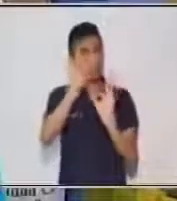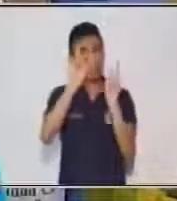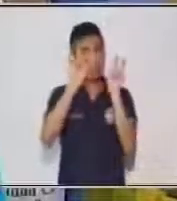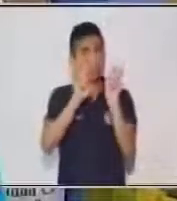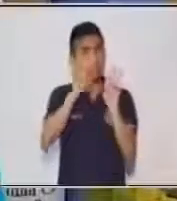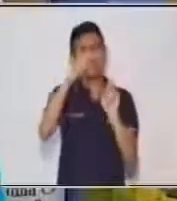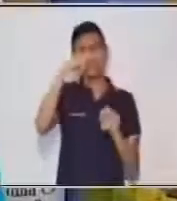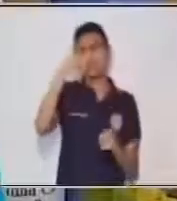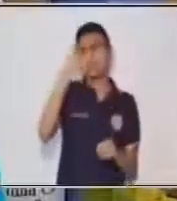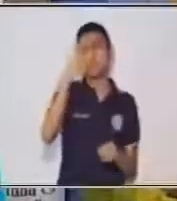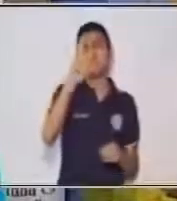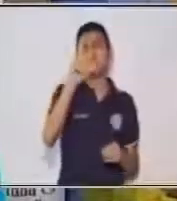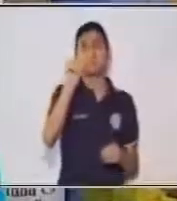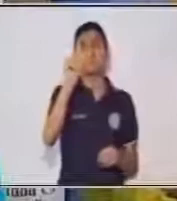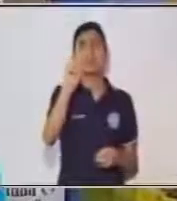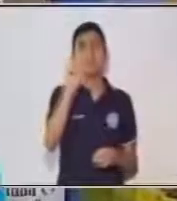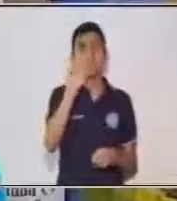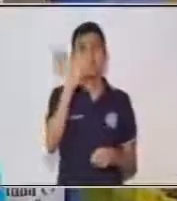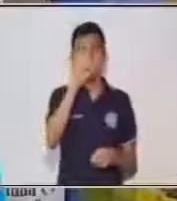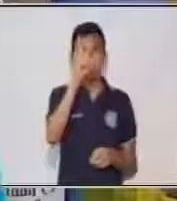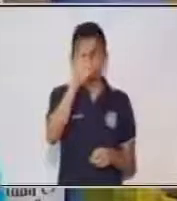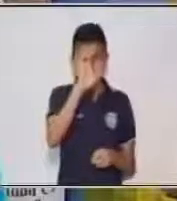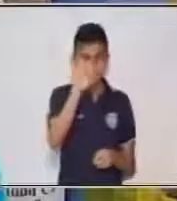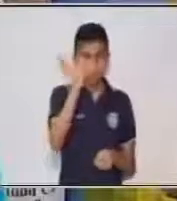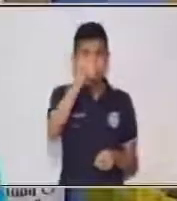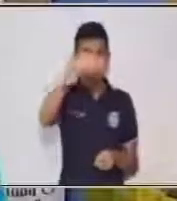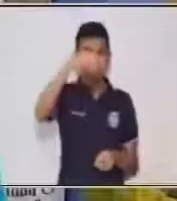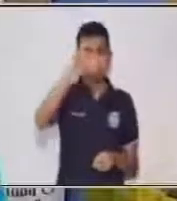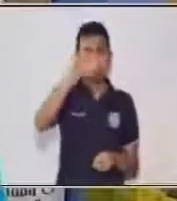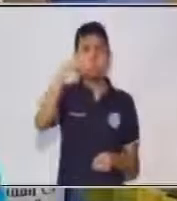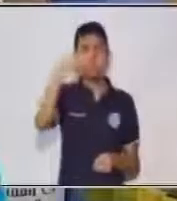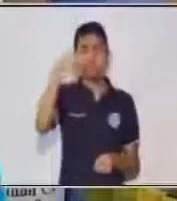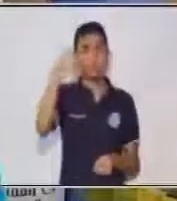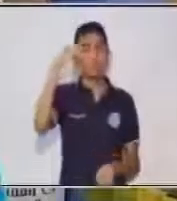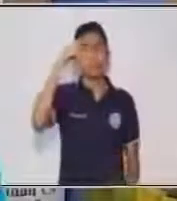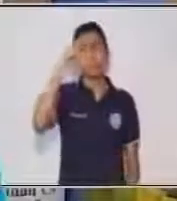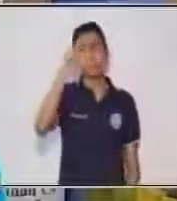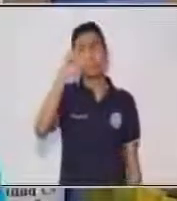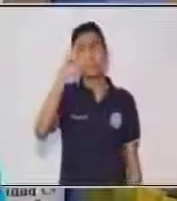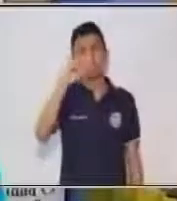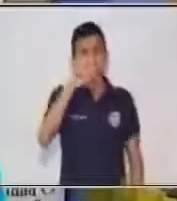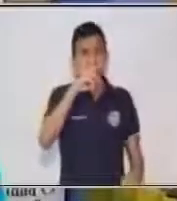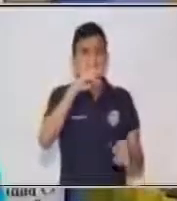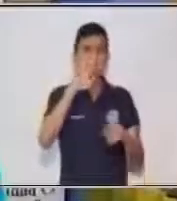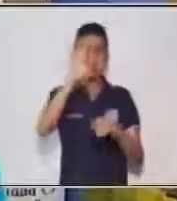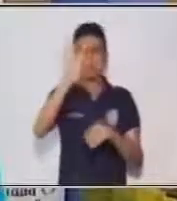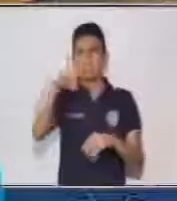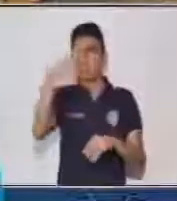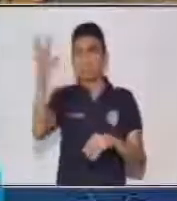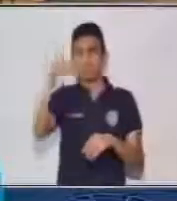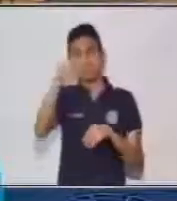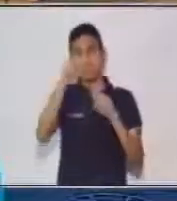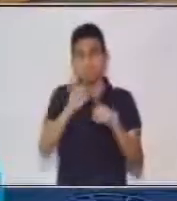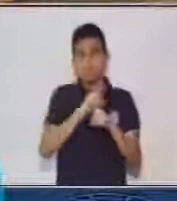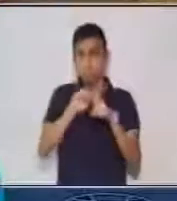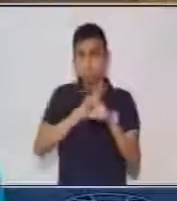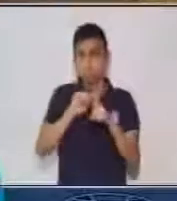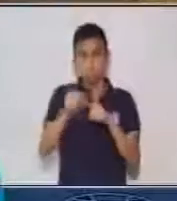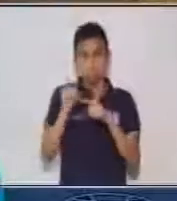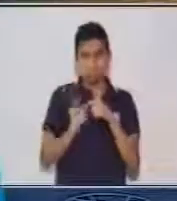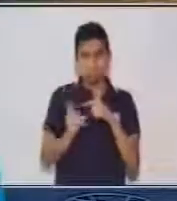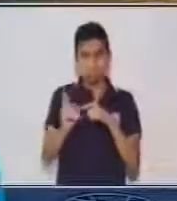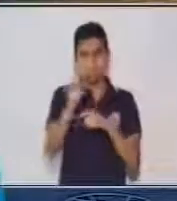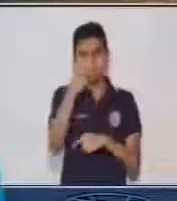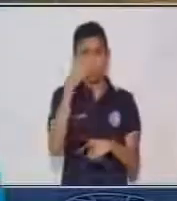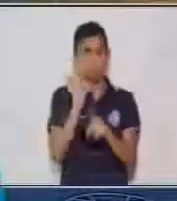¿Por qué? Porque al nosotros saber las tablas, podemos aplicarlas en cualquier momento. Si